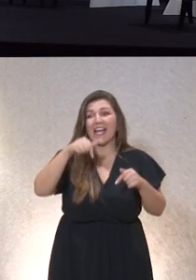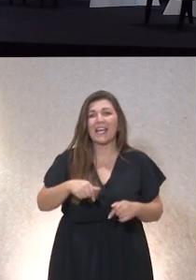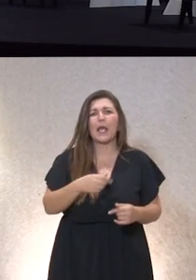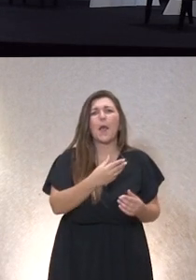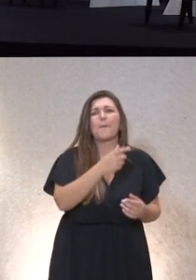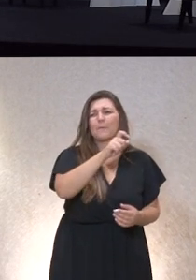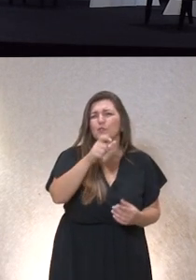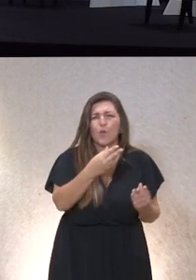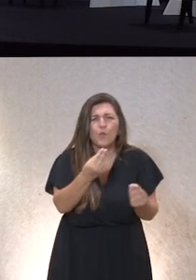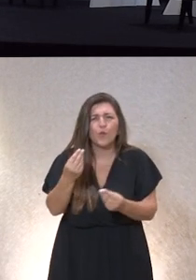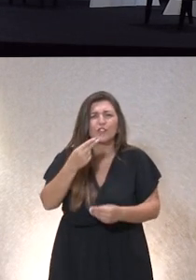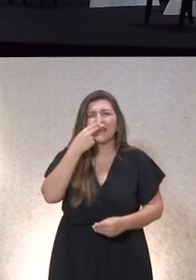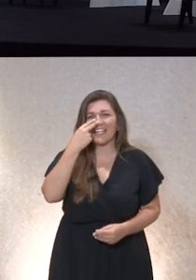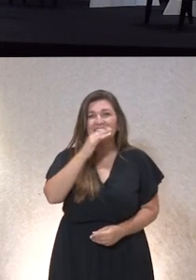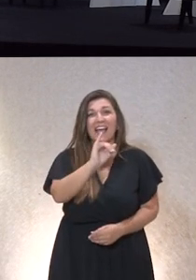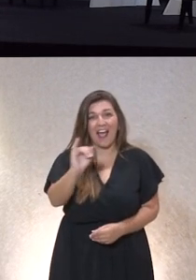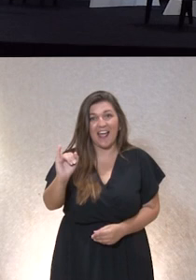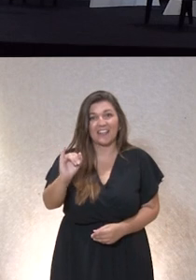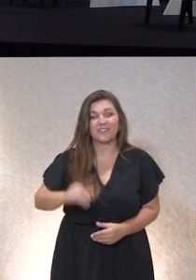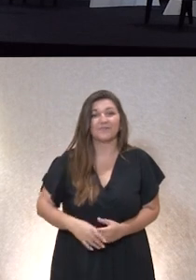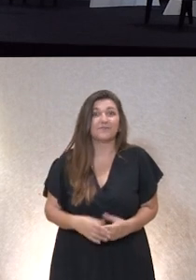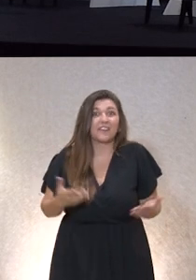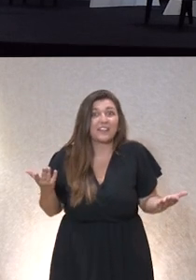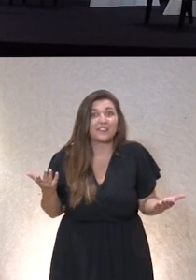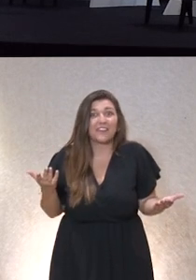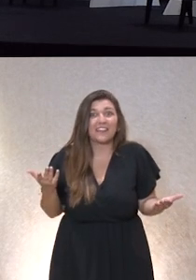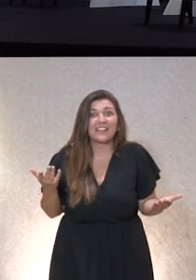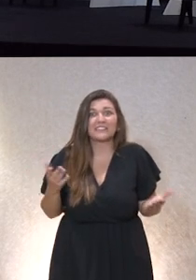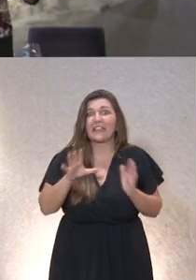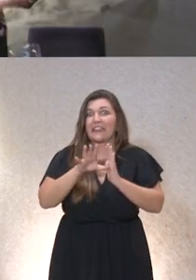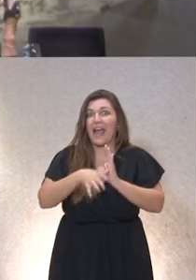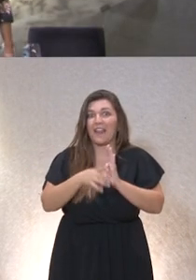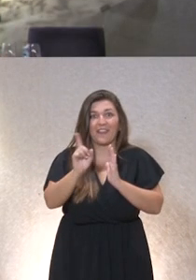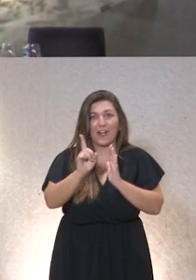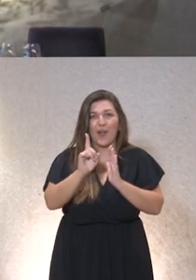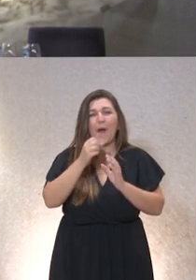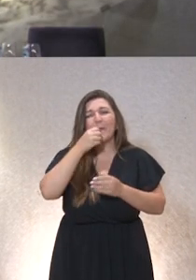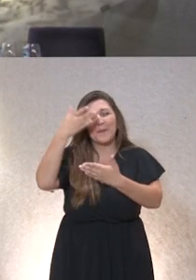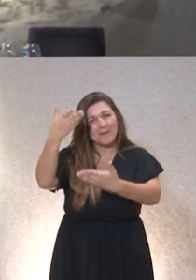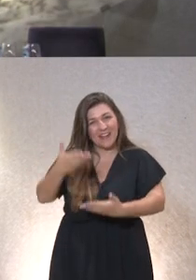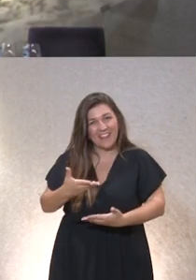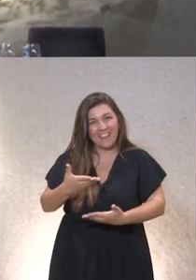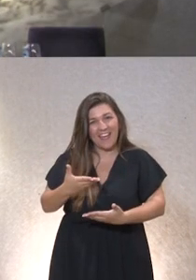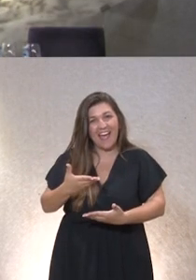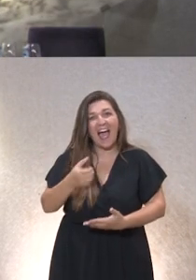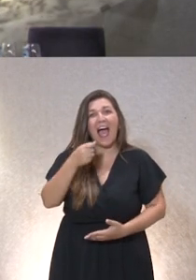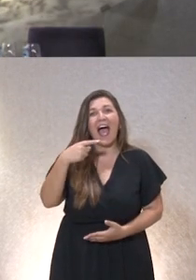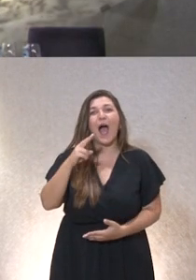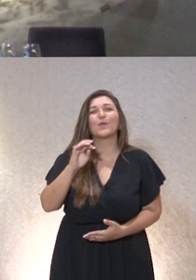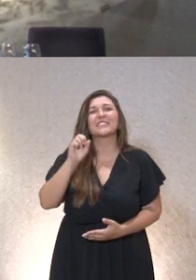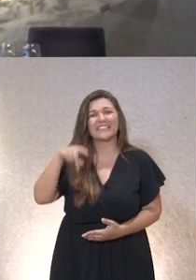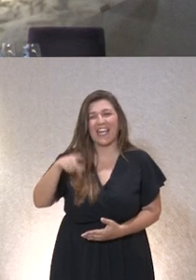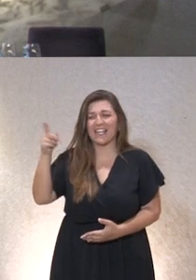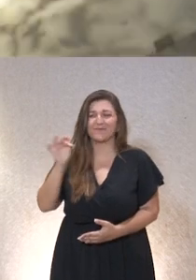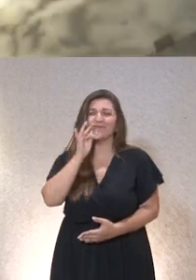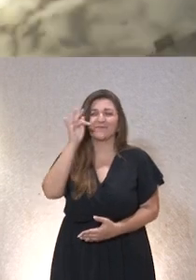interesadas. Así que, bueno, no nos demoramos más. Le damos la bienvenida a Agustín, que tiene